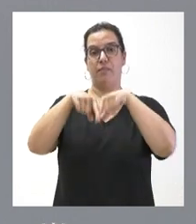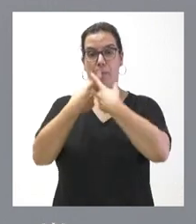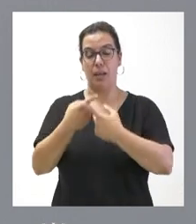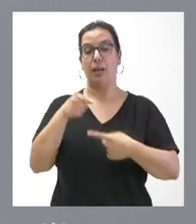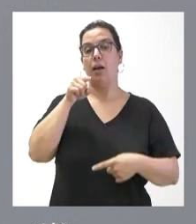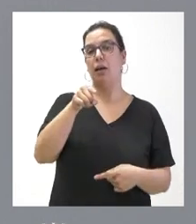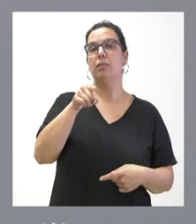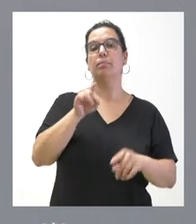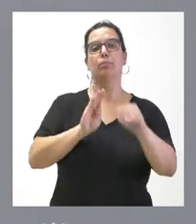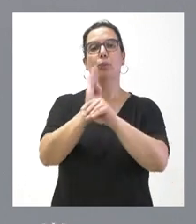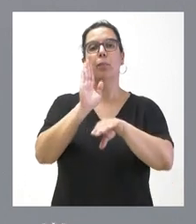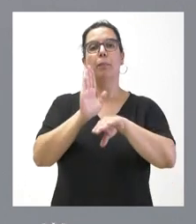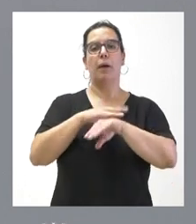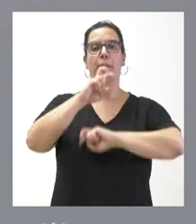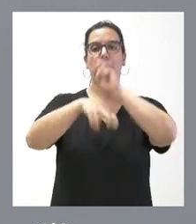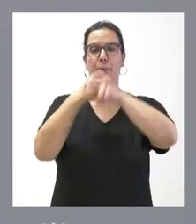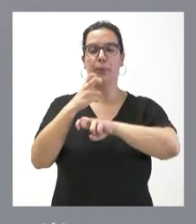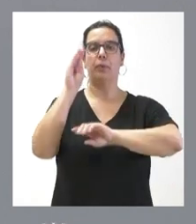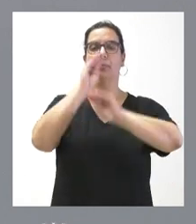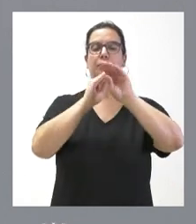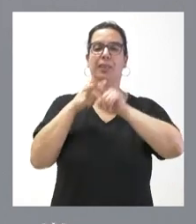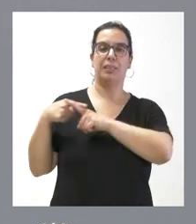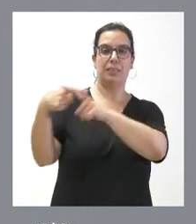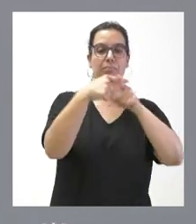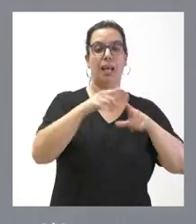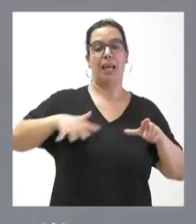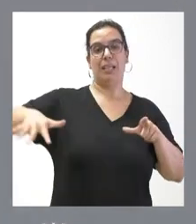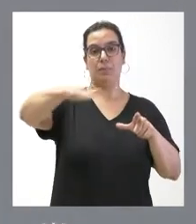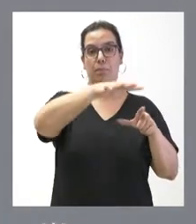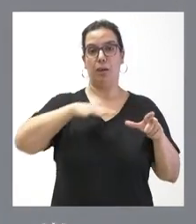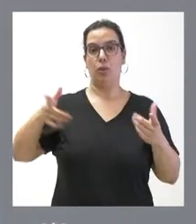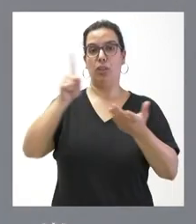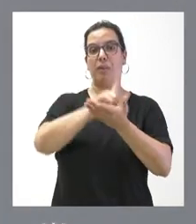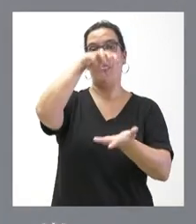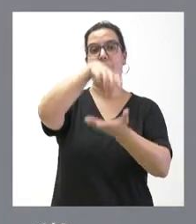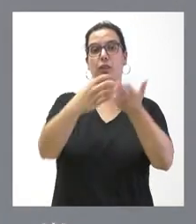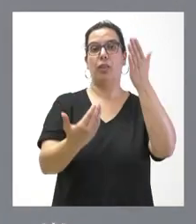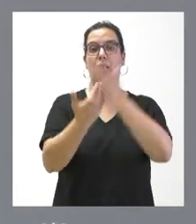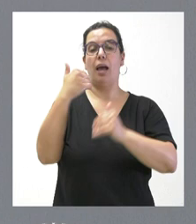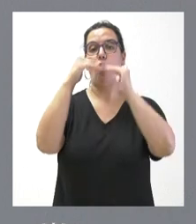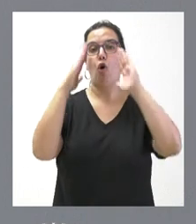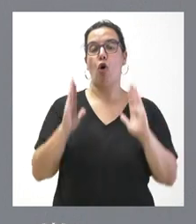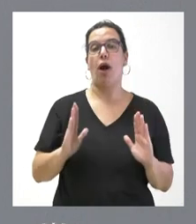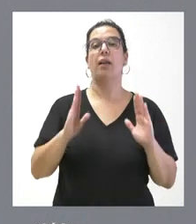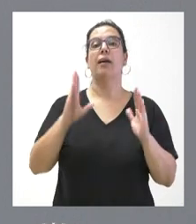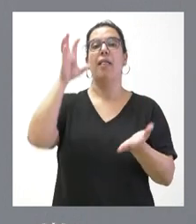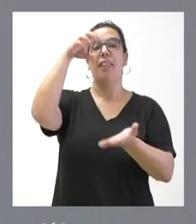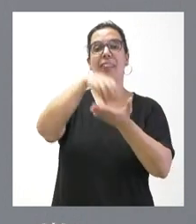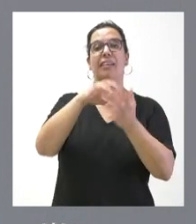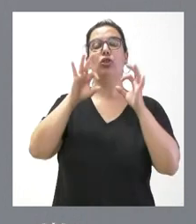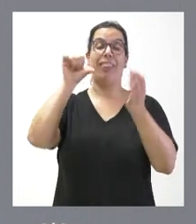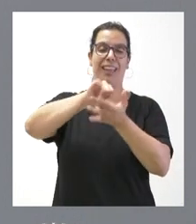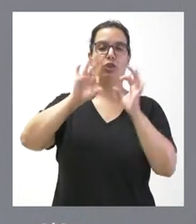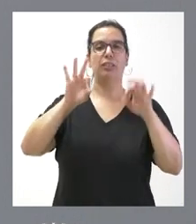lo que se dirige para rehabilitar y redistribuir espacios del centro de día Hogar Centro de Segovia, con la